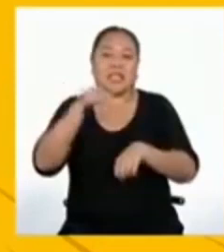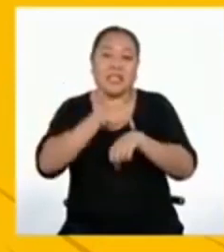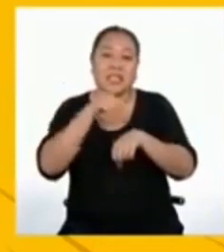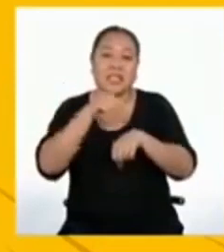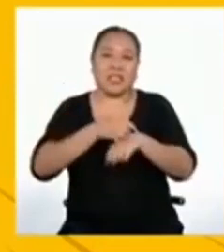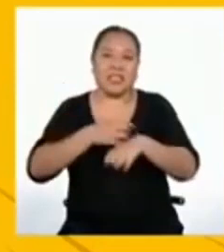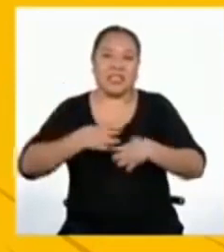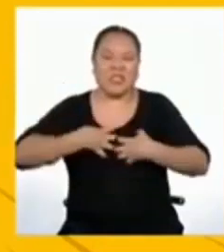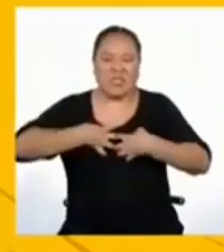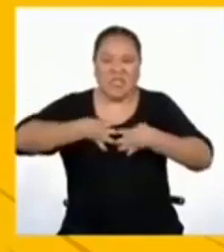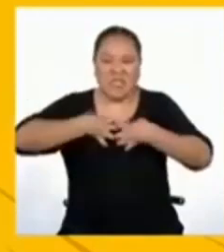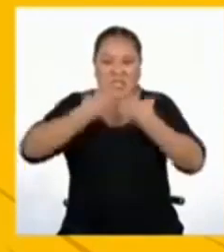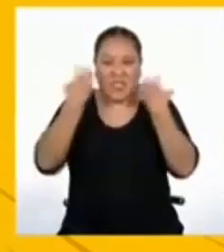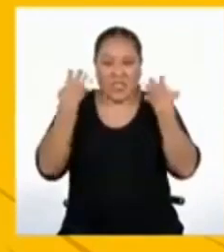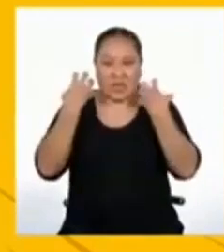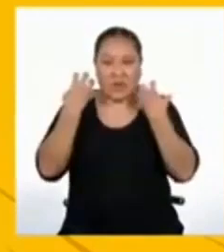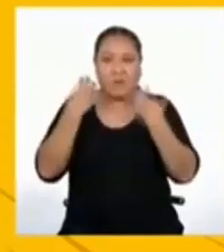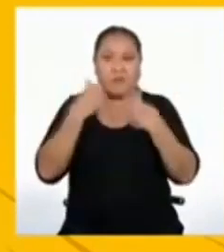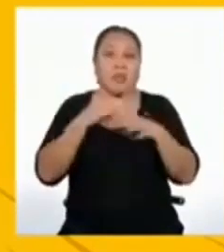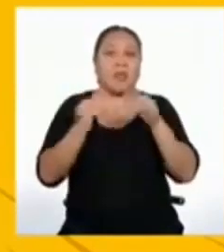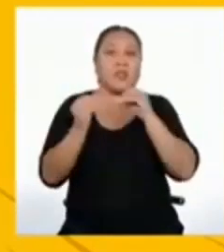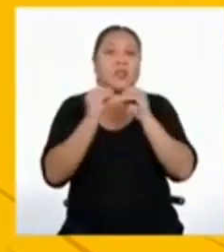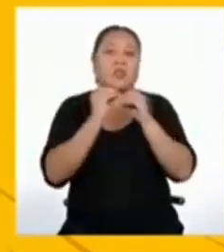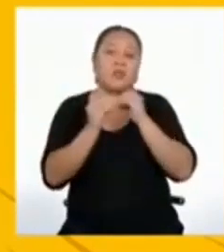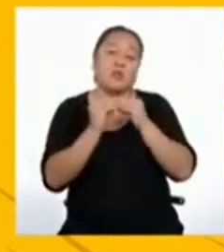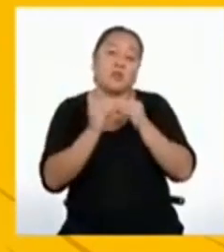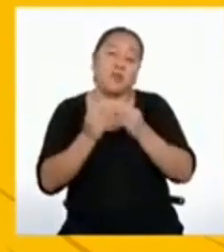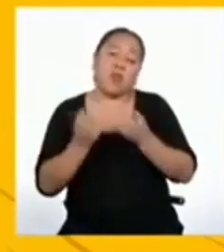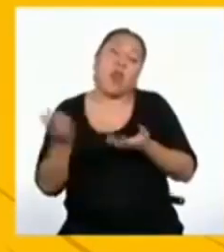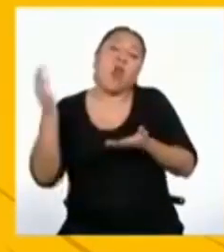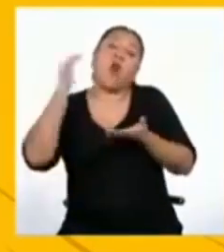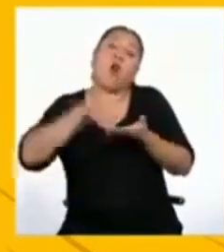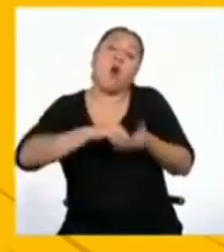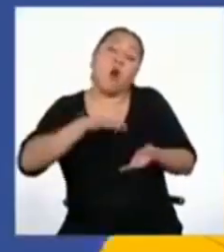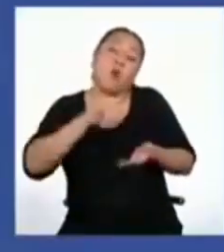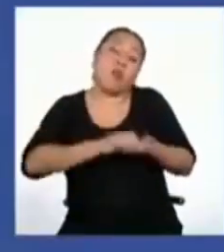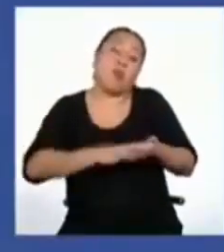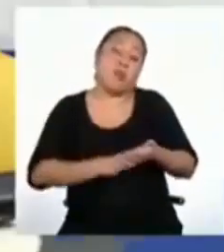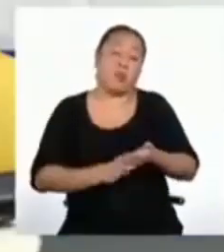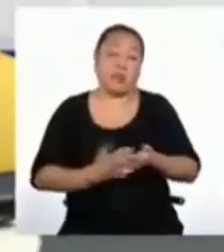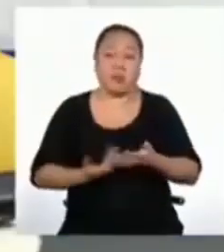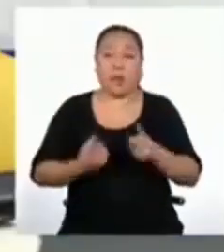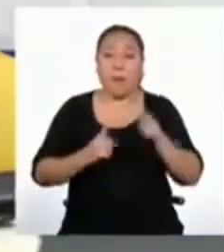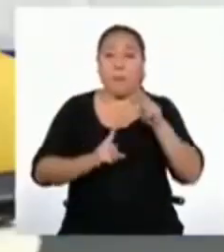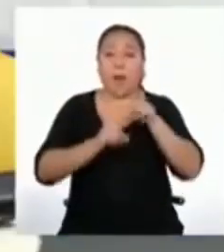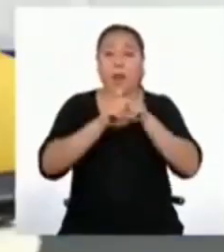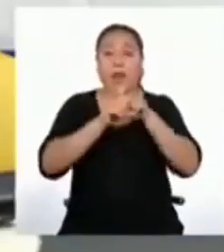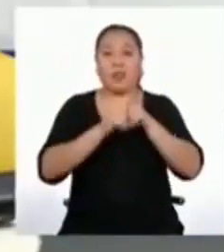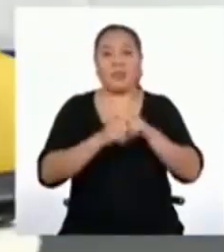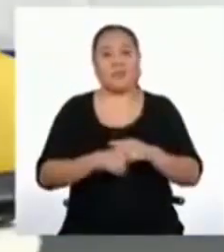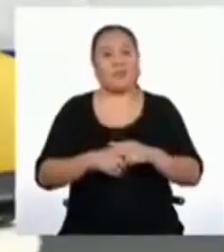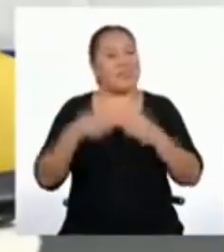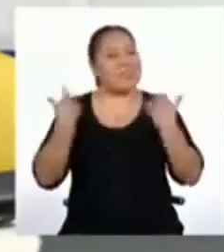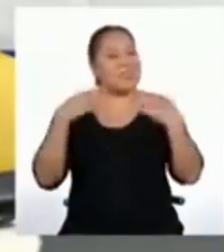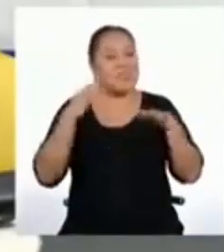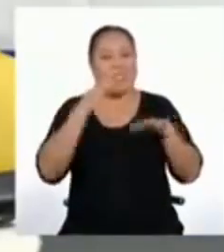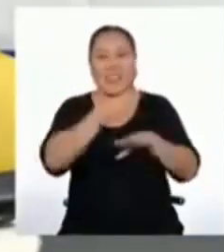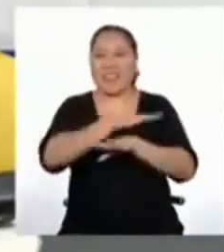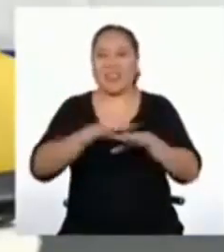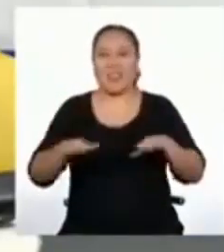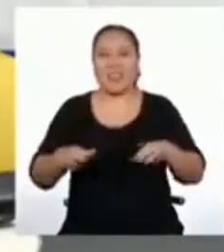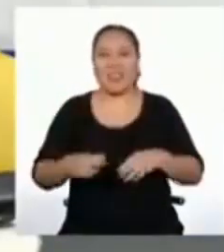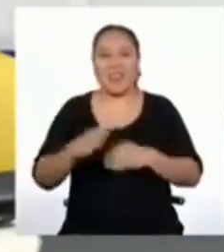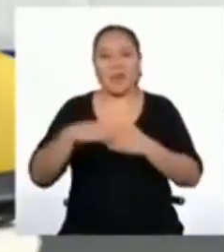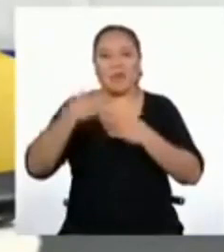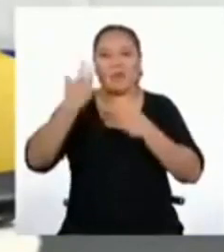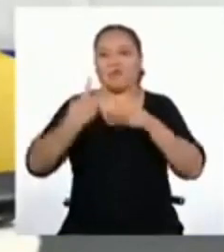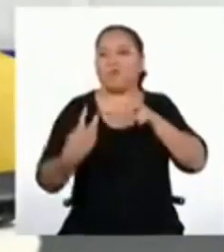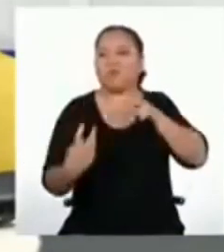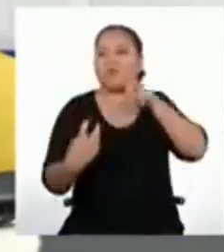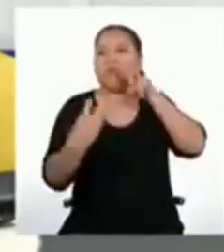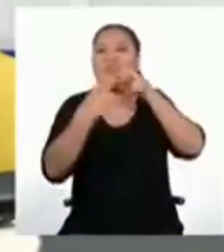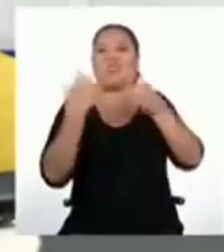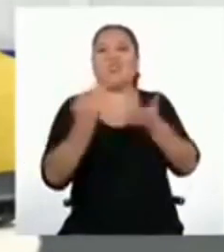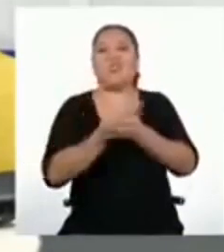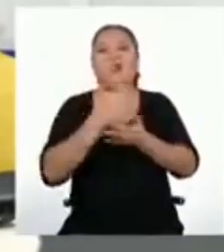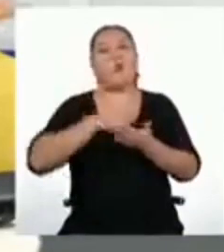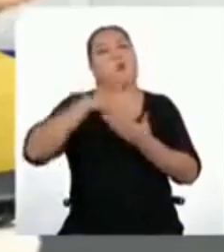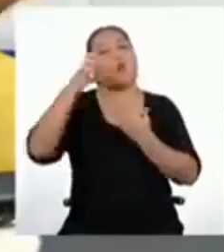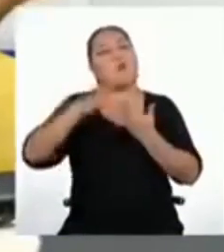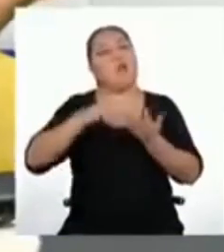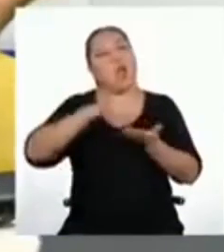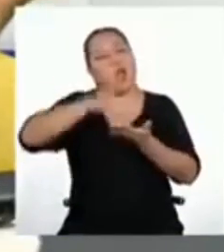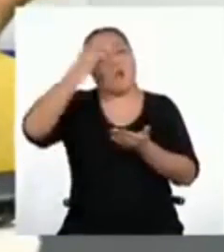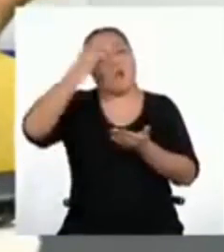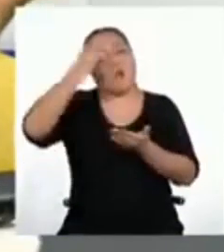ira para afrontarla en caso que se vuelva a repetir. Eso fue todo por hoy. Nos vemos en un nuevo episodio de